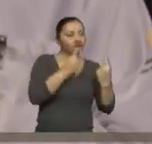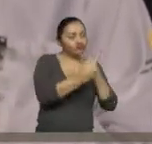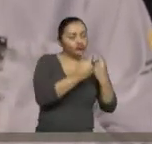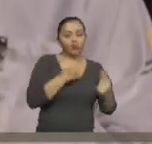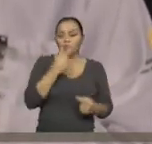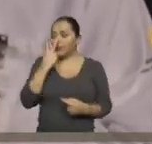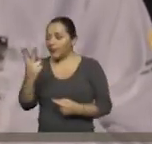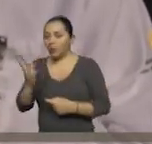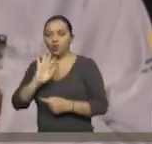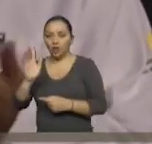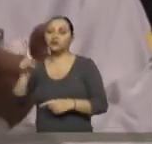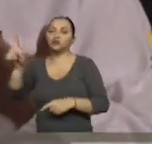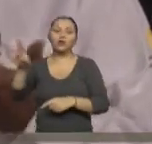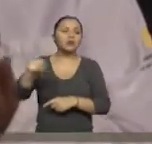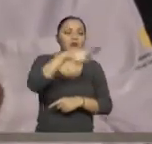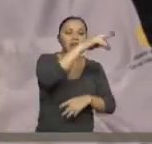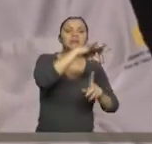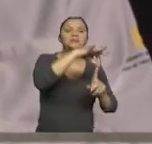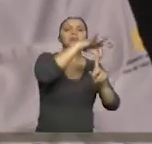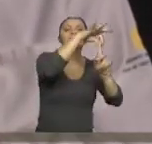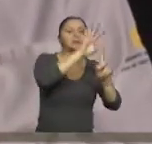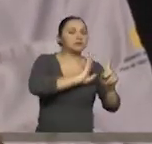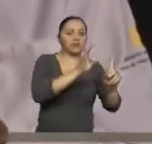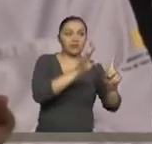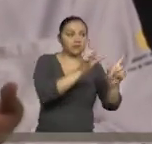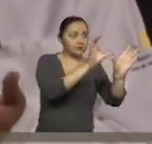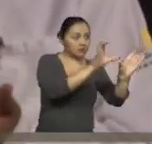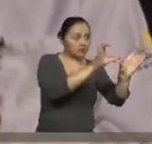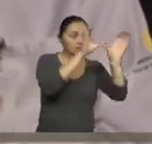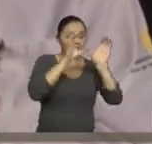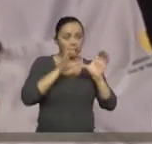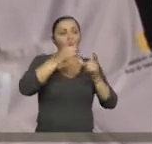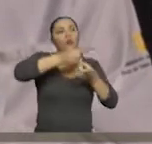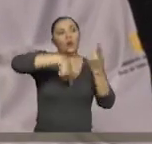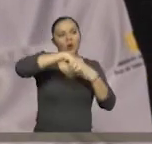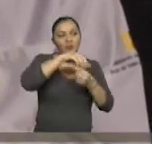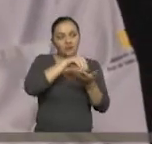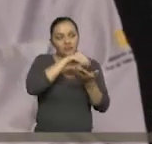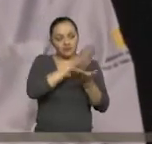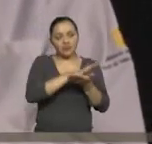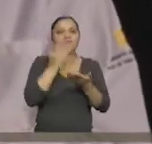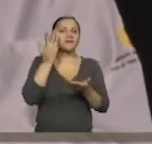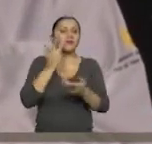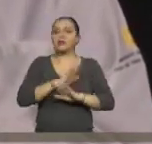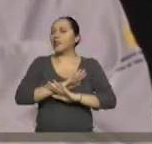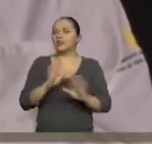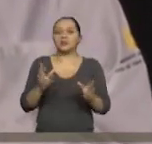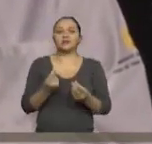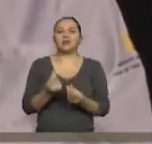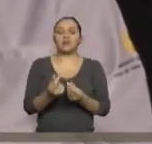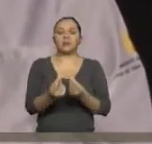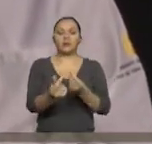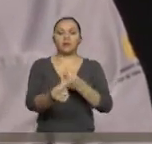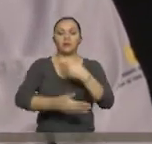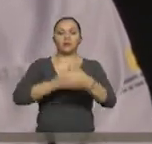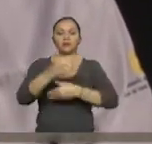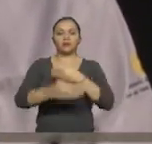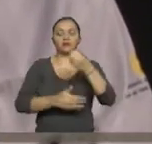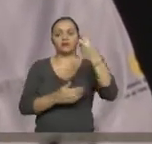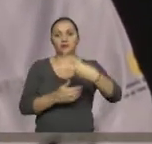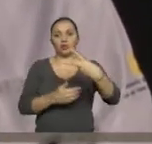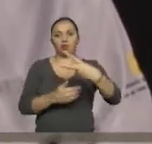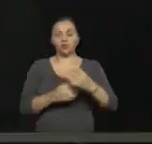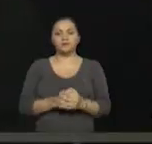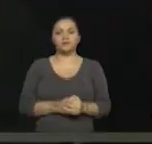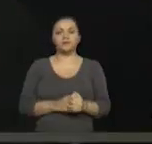vimos nosotros. Sí, entonces ya vemos la necesidad. Entonces, en este proceso nos agilita ya una segunda entrevista.